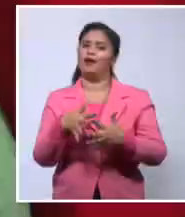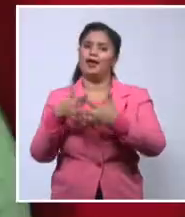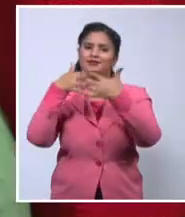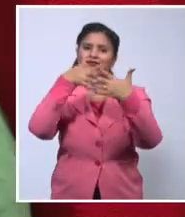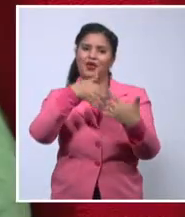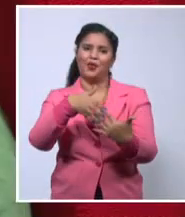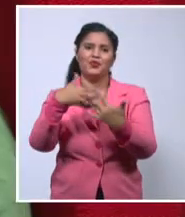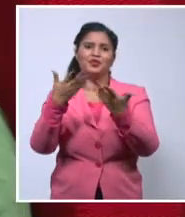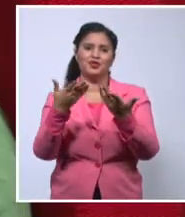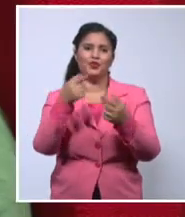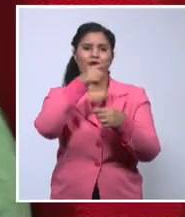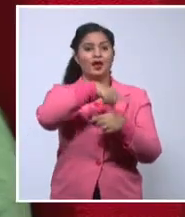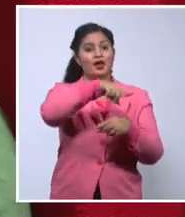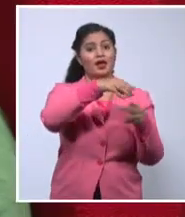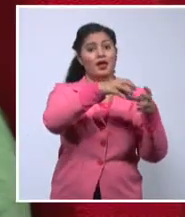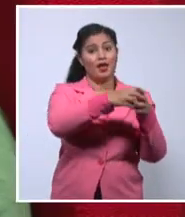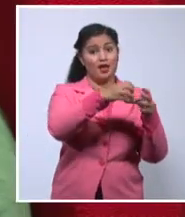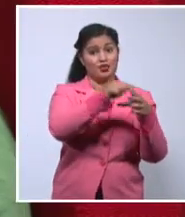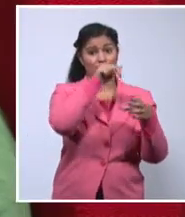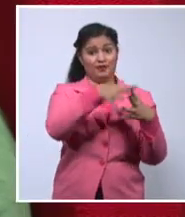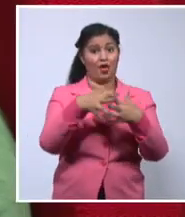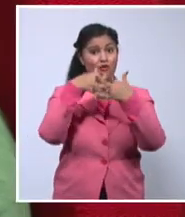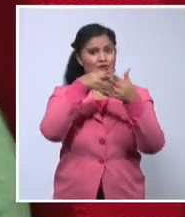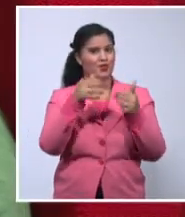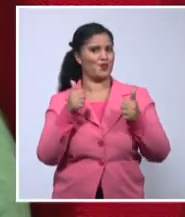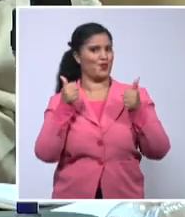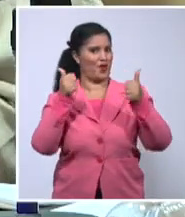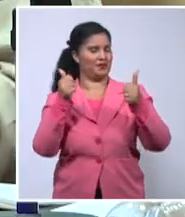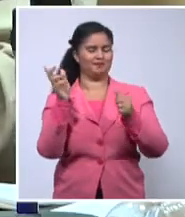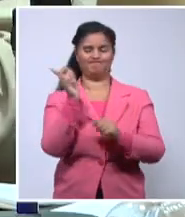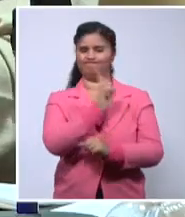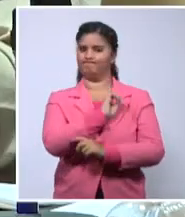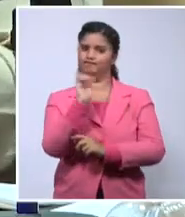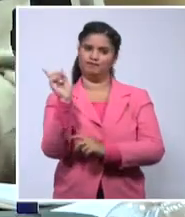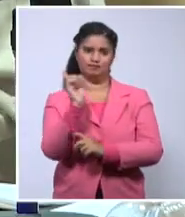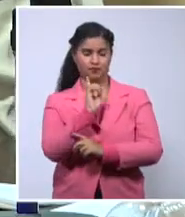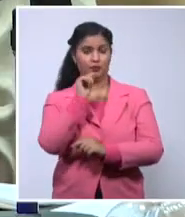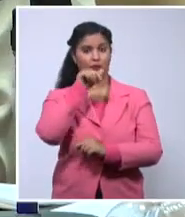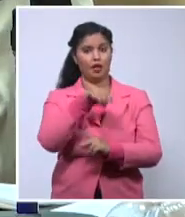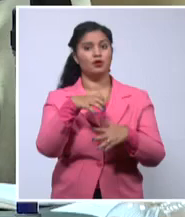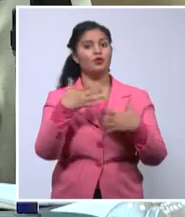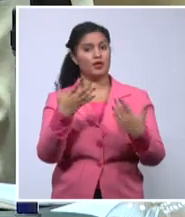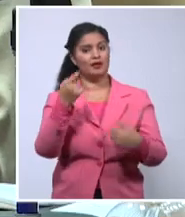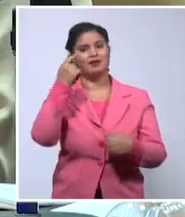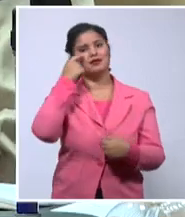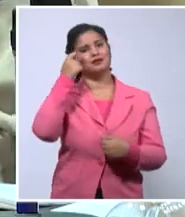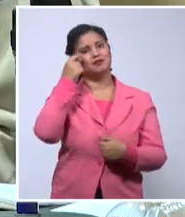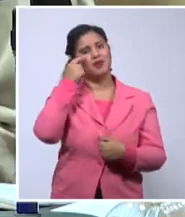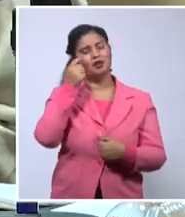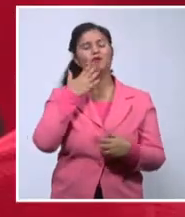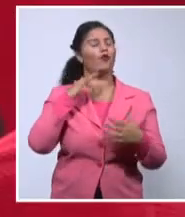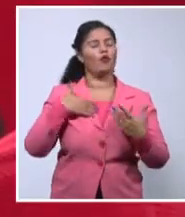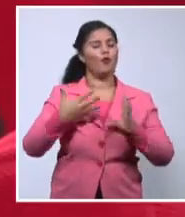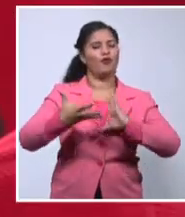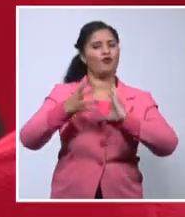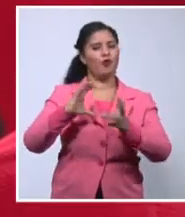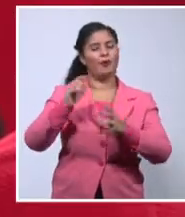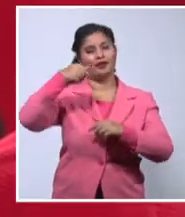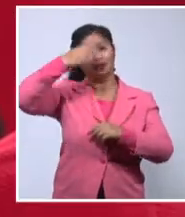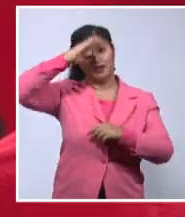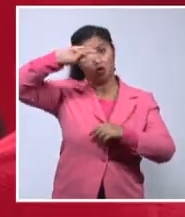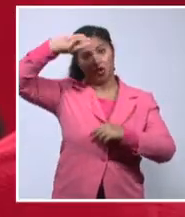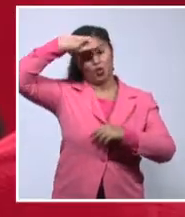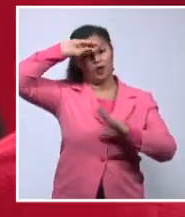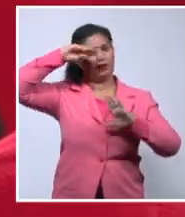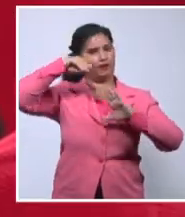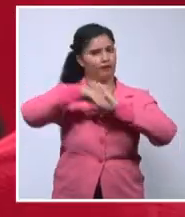tiempo de encontrar un pretexto para destruir esto que hemos construido entre todos. Y yo creo que